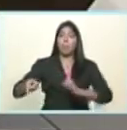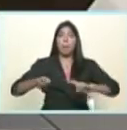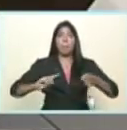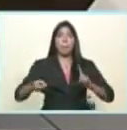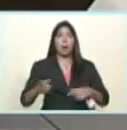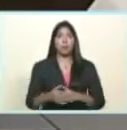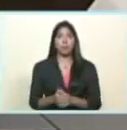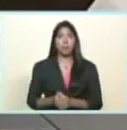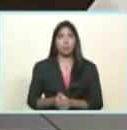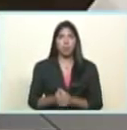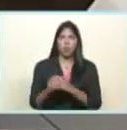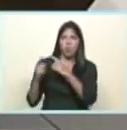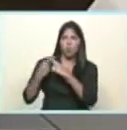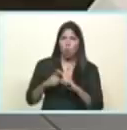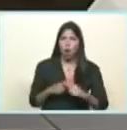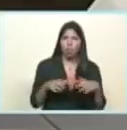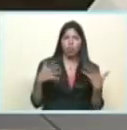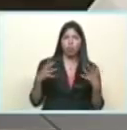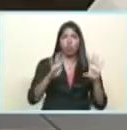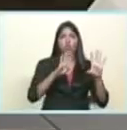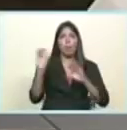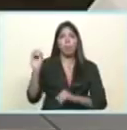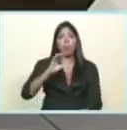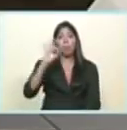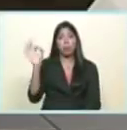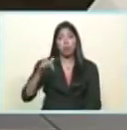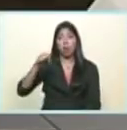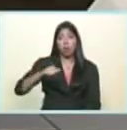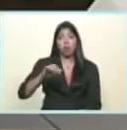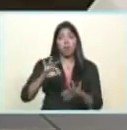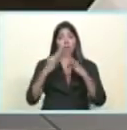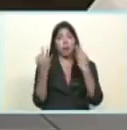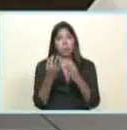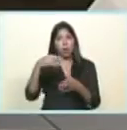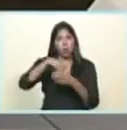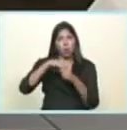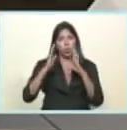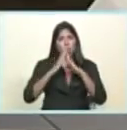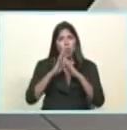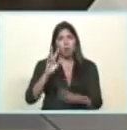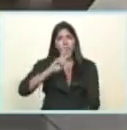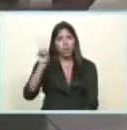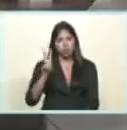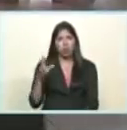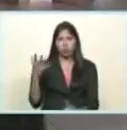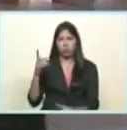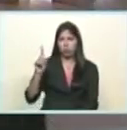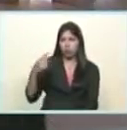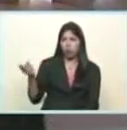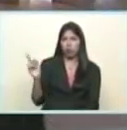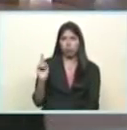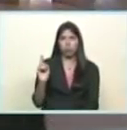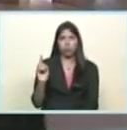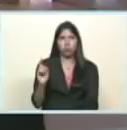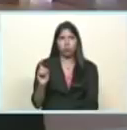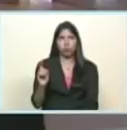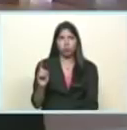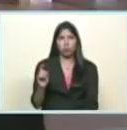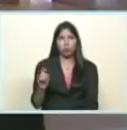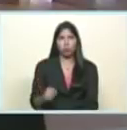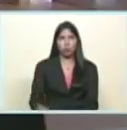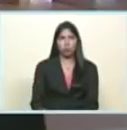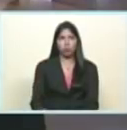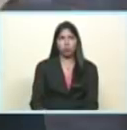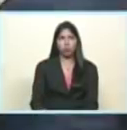¿Cuántos serán las jefas de familia? 90% en el hogar venezolano. Llegará, ¿verdad? Blanca, el cauto, camarada.